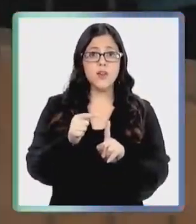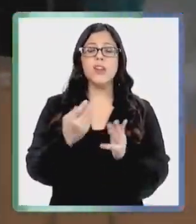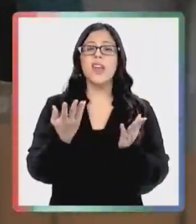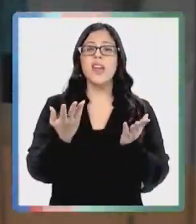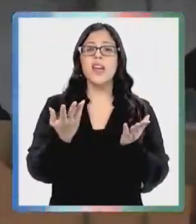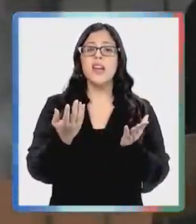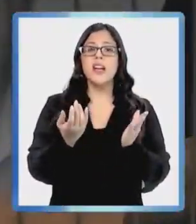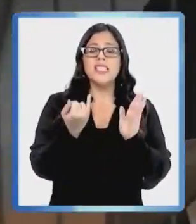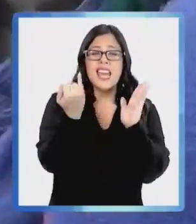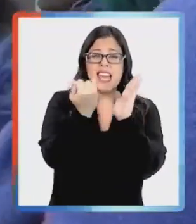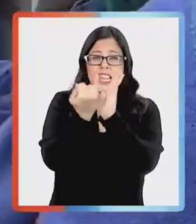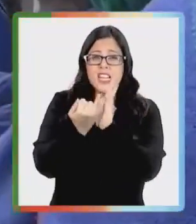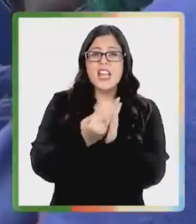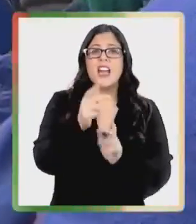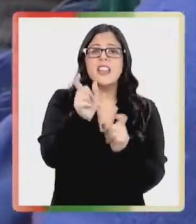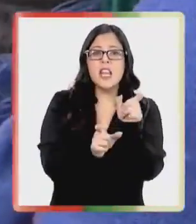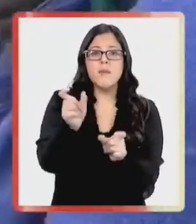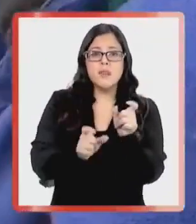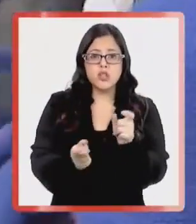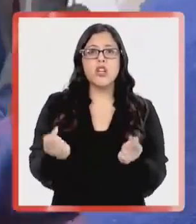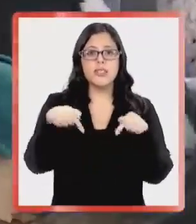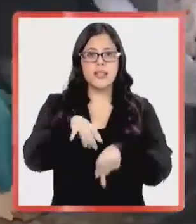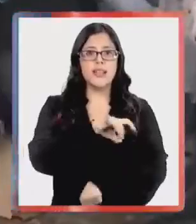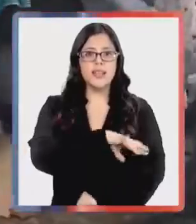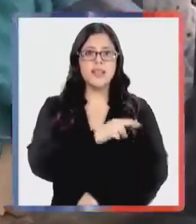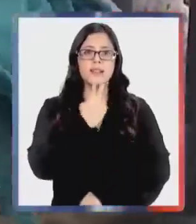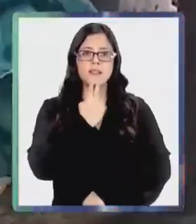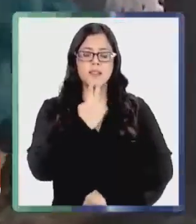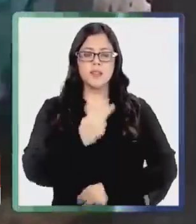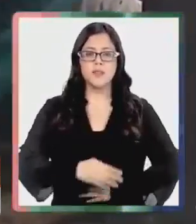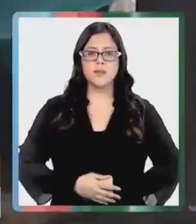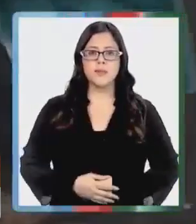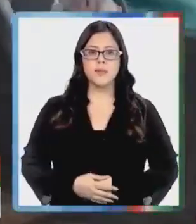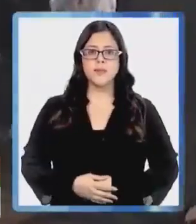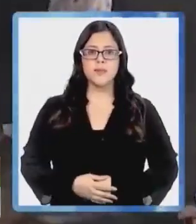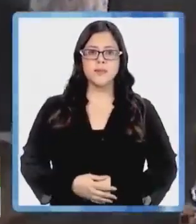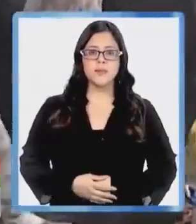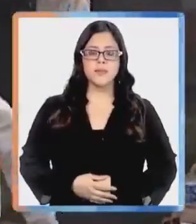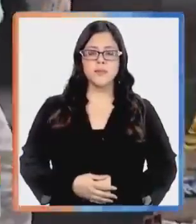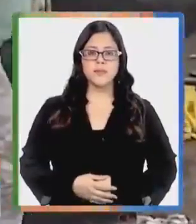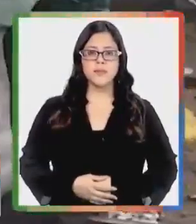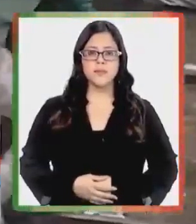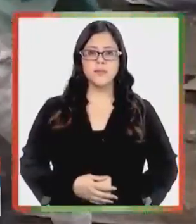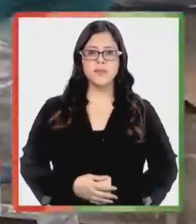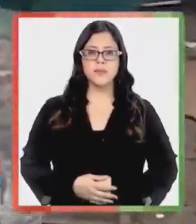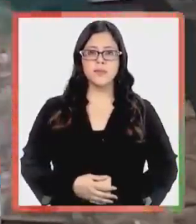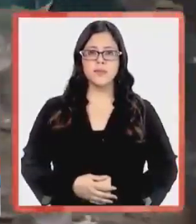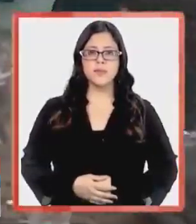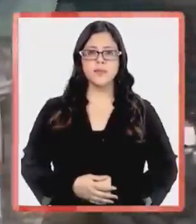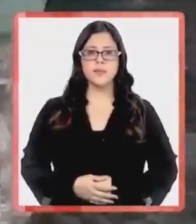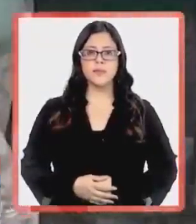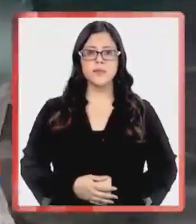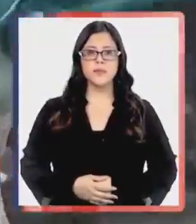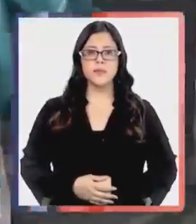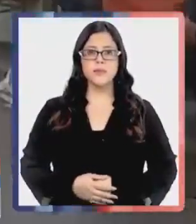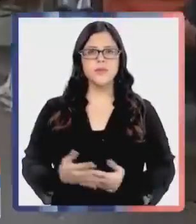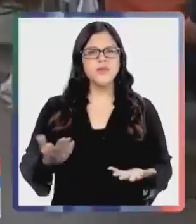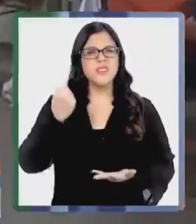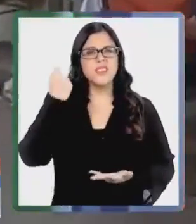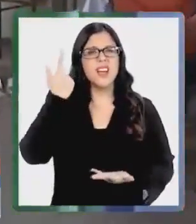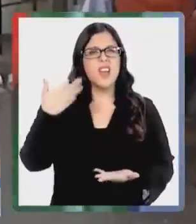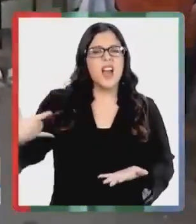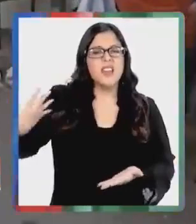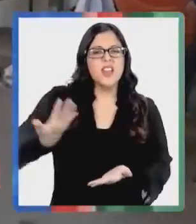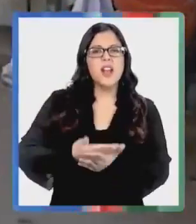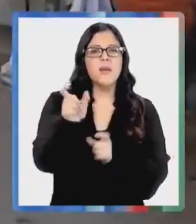nacional. ¿Qué se sabe hasta ahora de los migrantes en Chile? Que el 60% está viviendo en la región metropolitana.